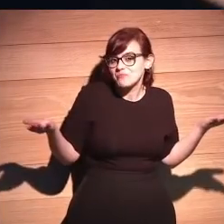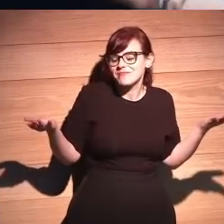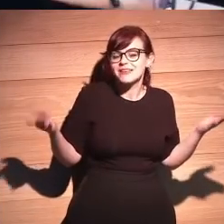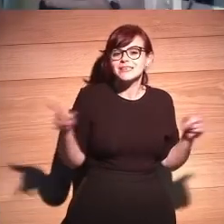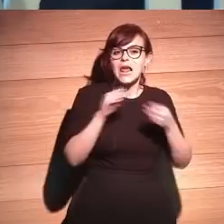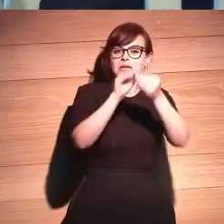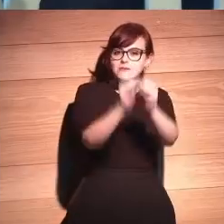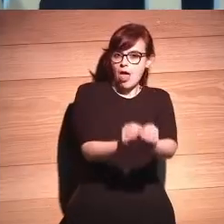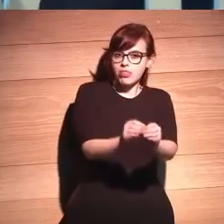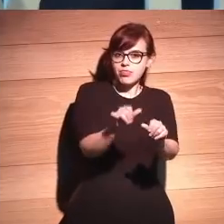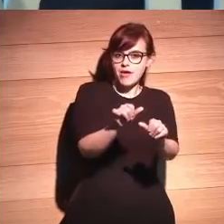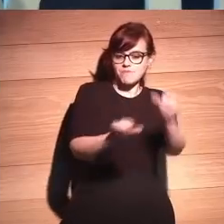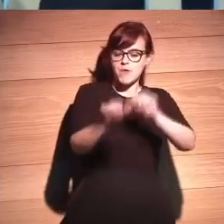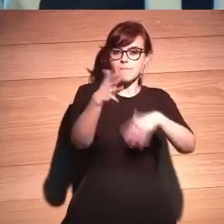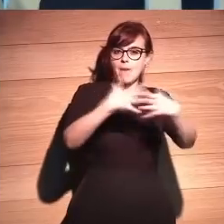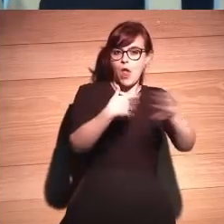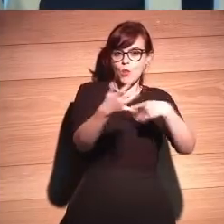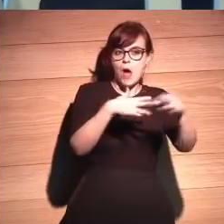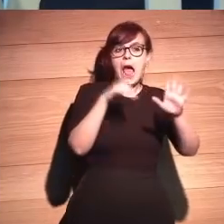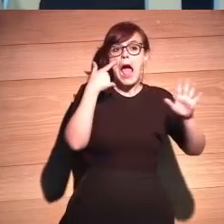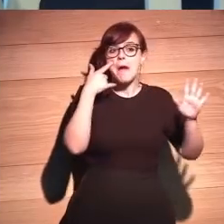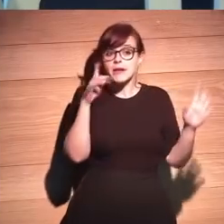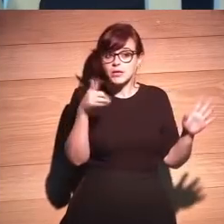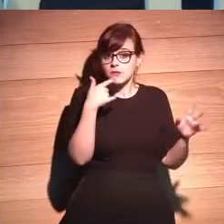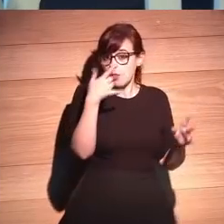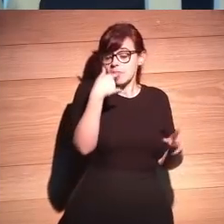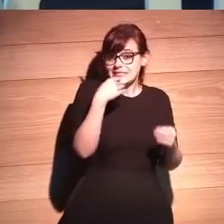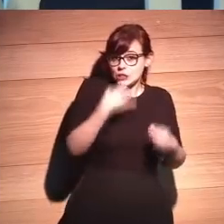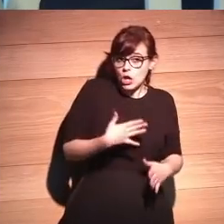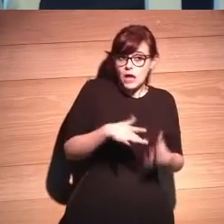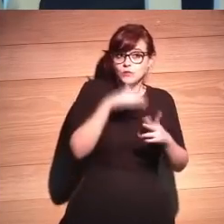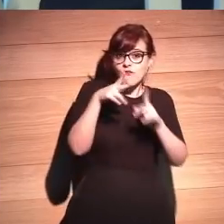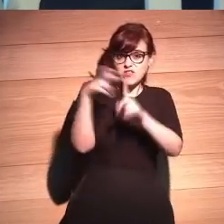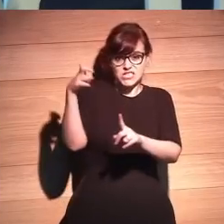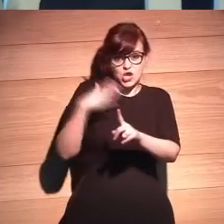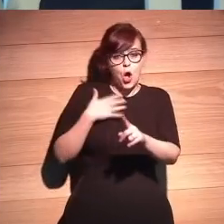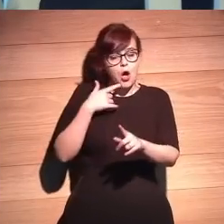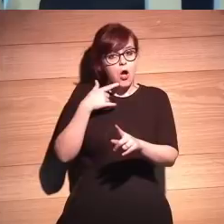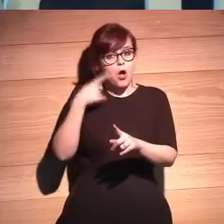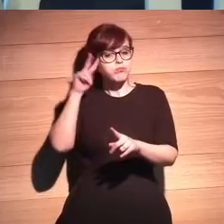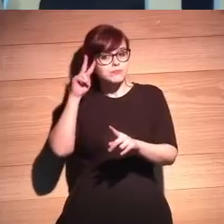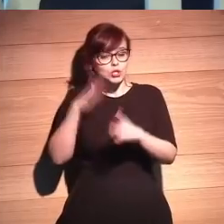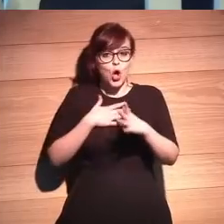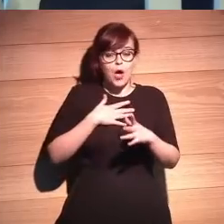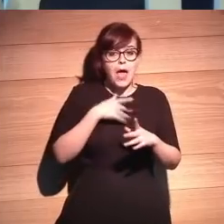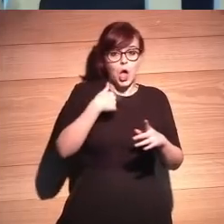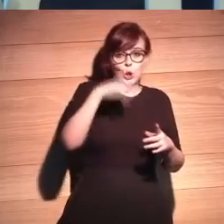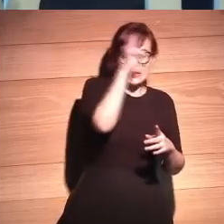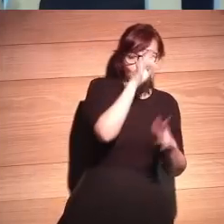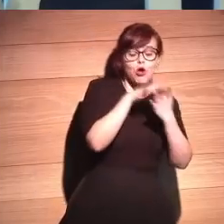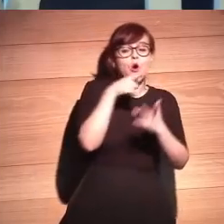esto se hace de una forma manual y sobre todo pero te voy a decir la historia es un físico experimental yo soy un físico teórico